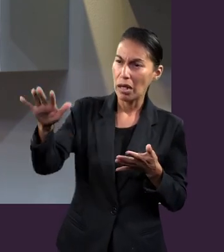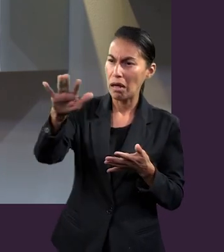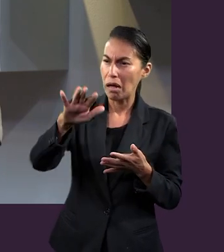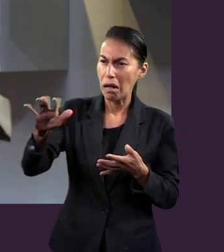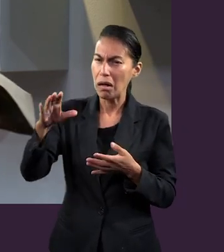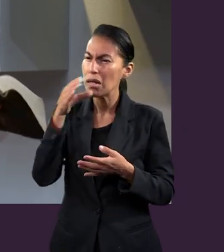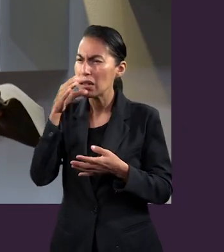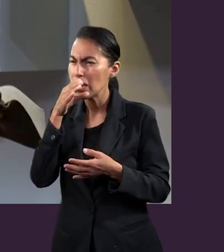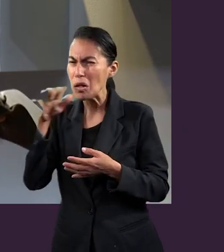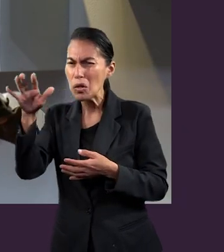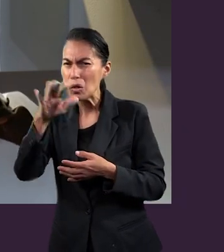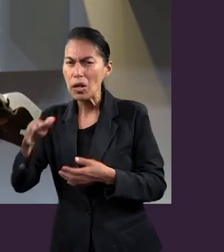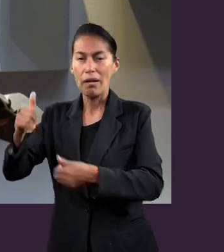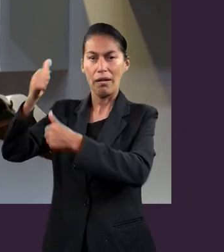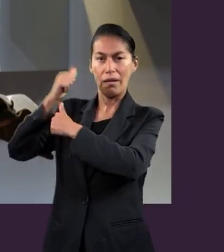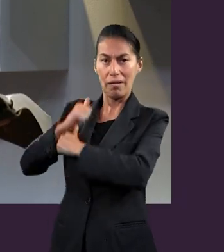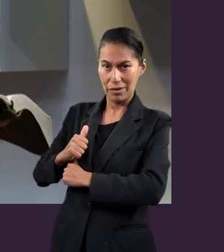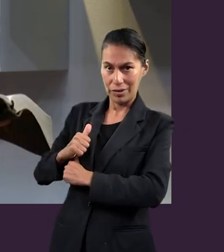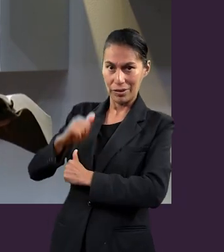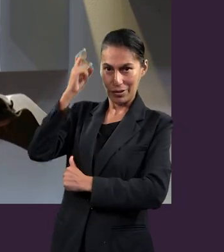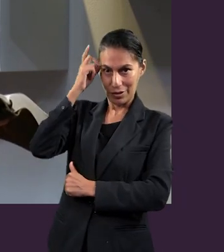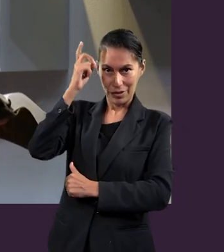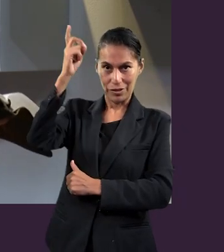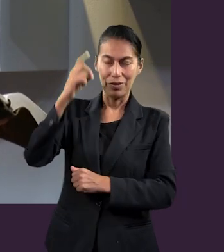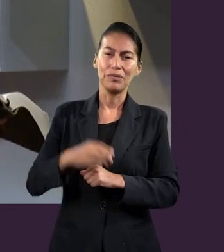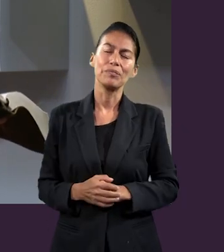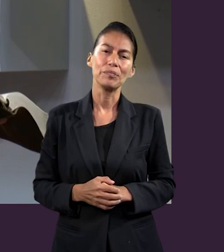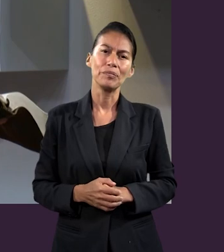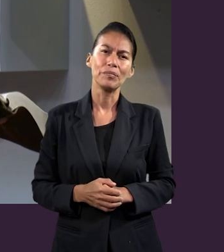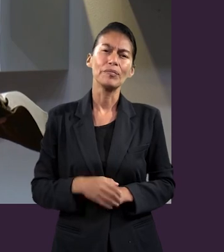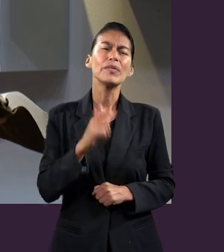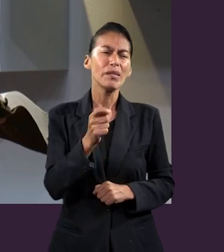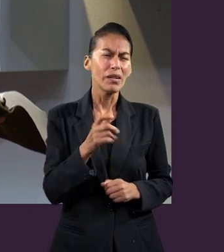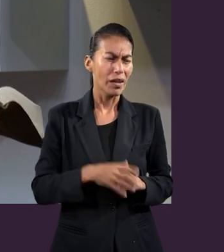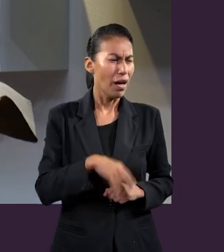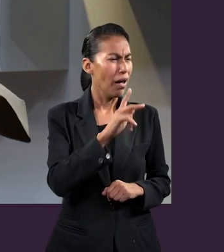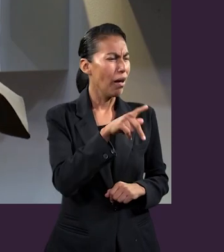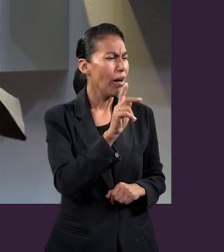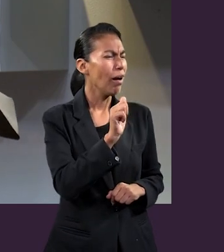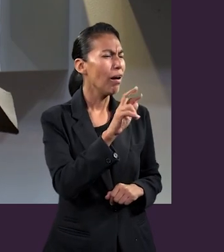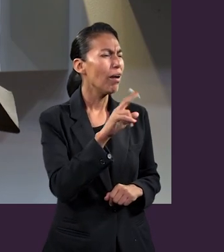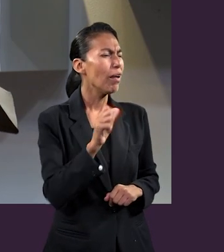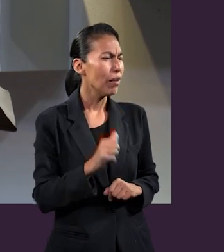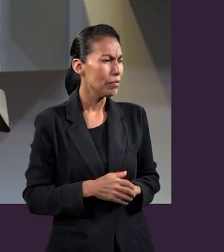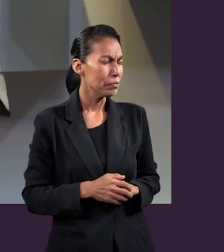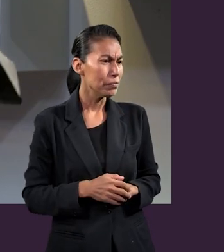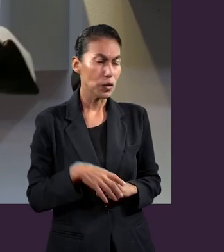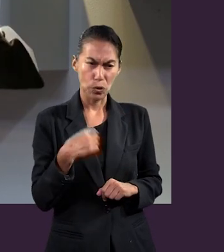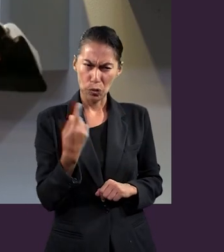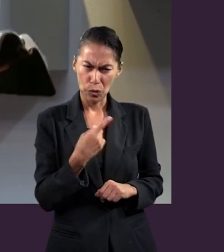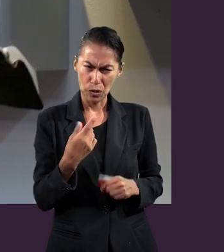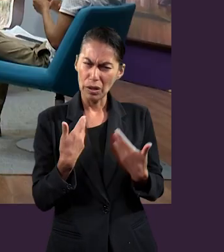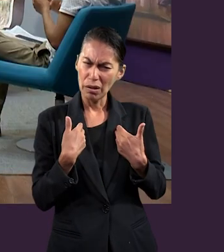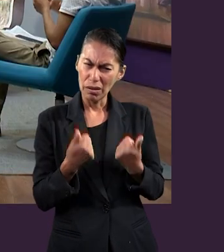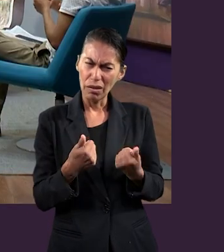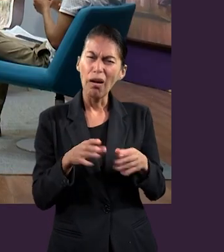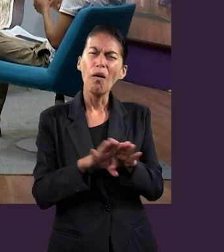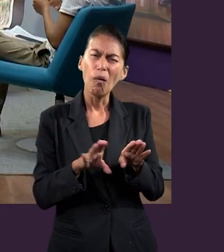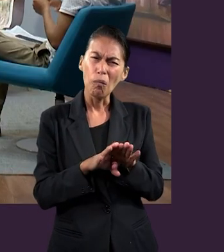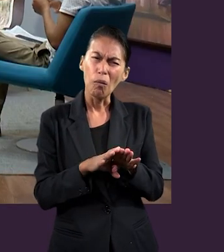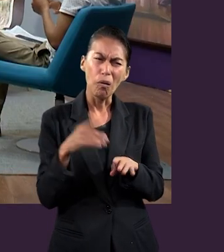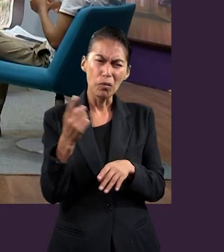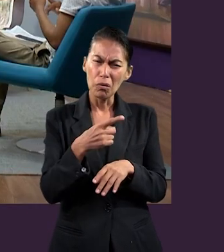el ejército de Dios. En este sentido, Carla, ¿cómo podemos entender esa